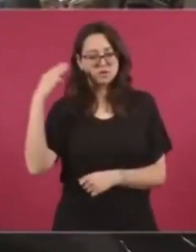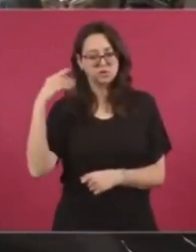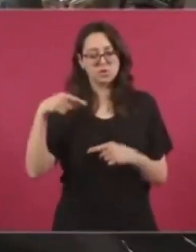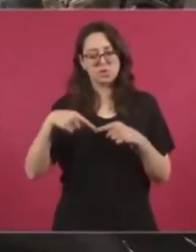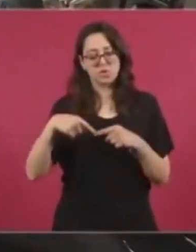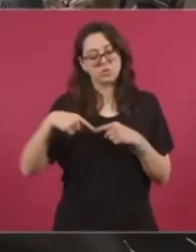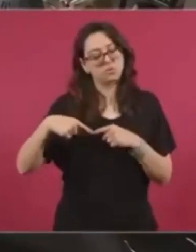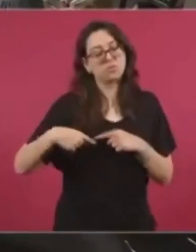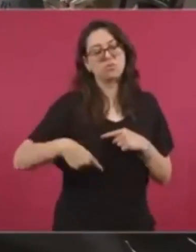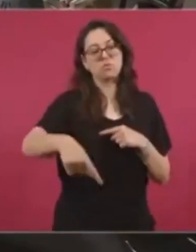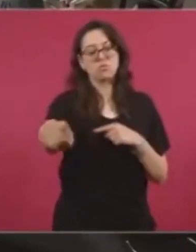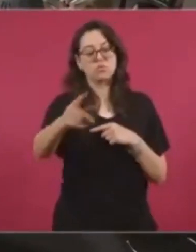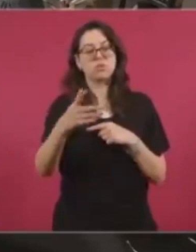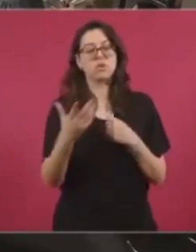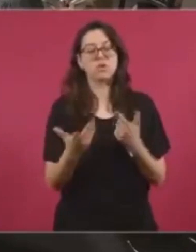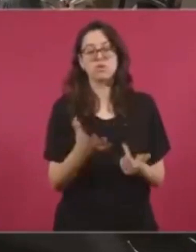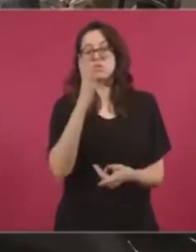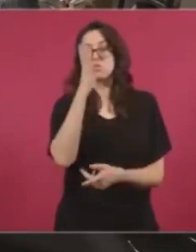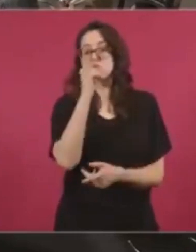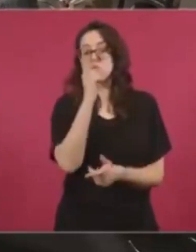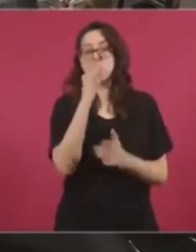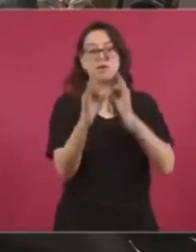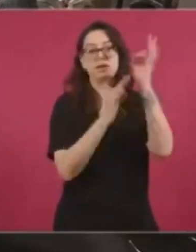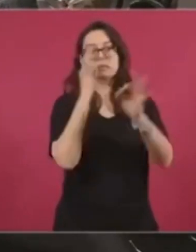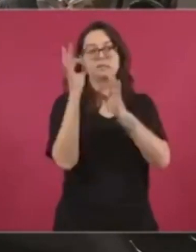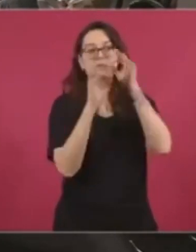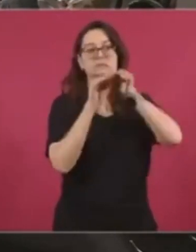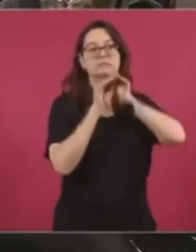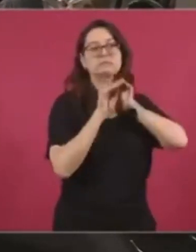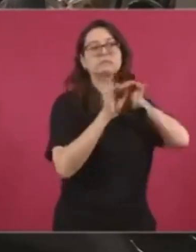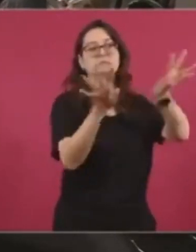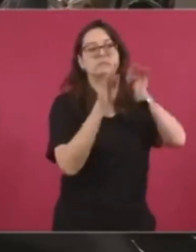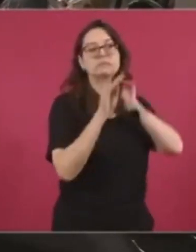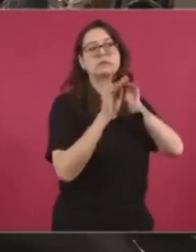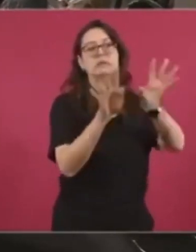por el país para